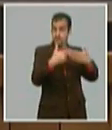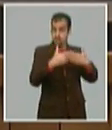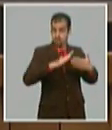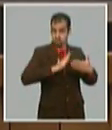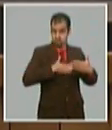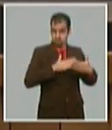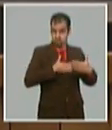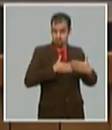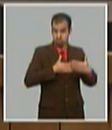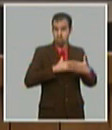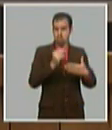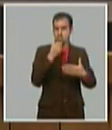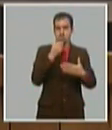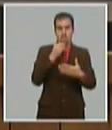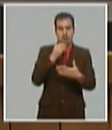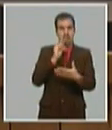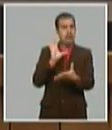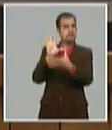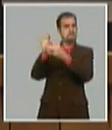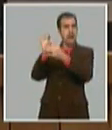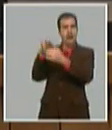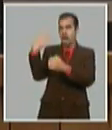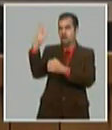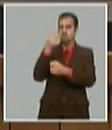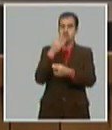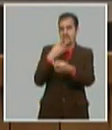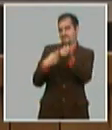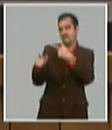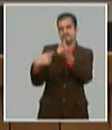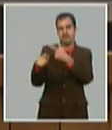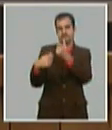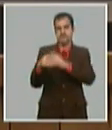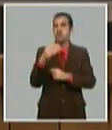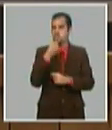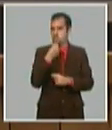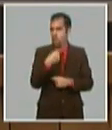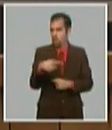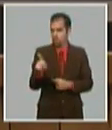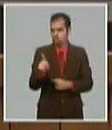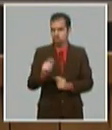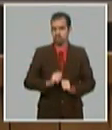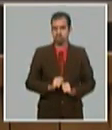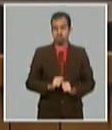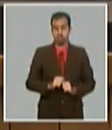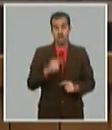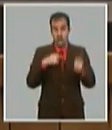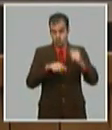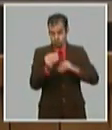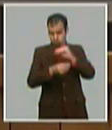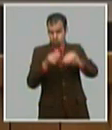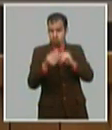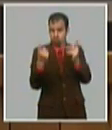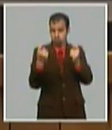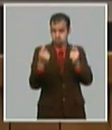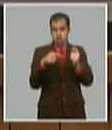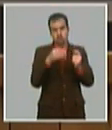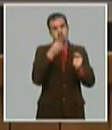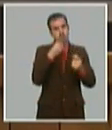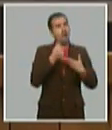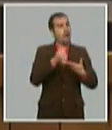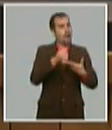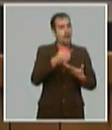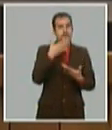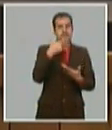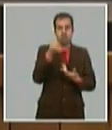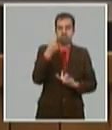de empresas estatales. El ordenamiento monetario es un incentivo natural a la exportación que tenemos que